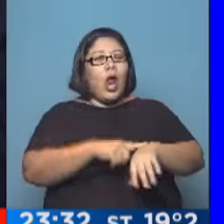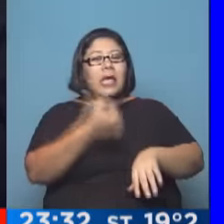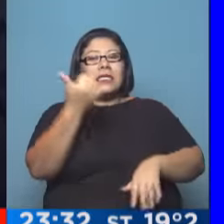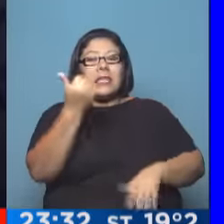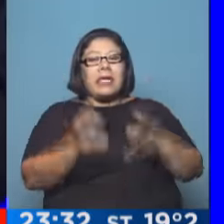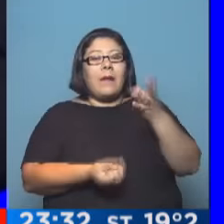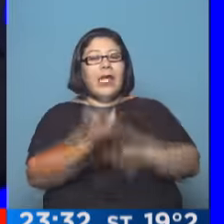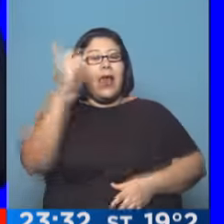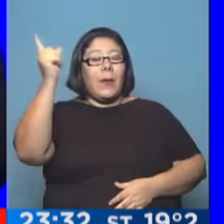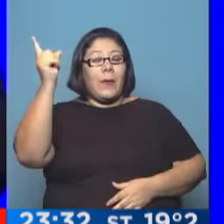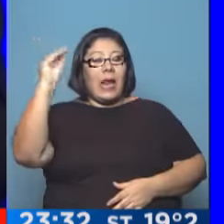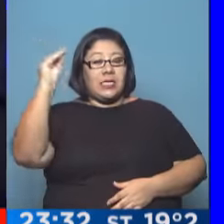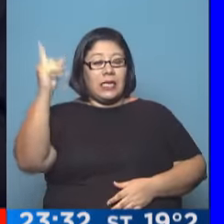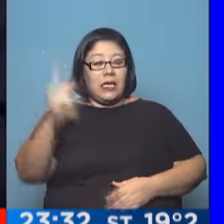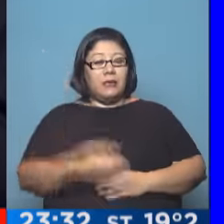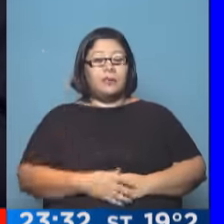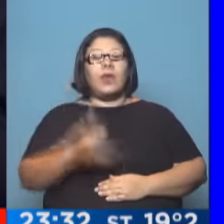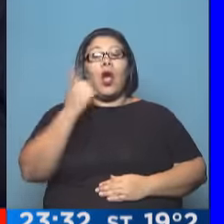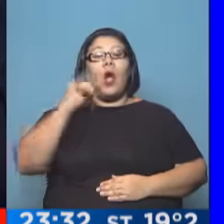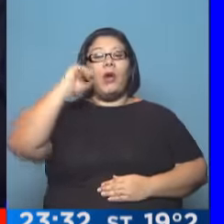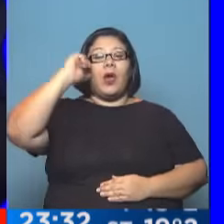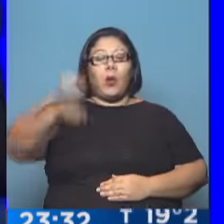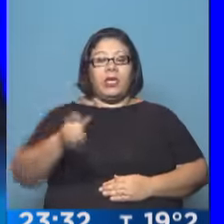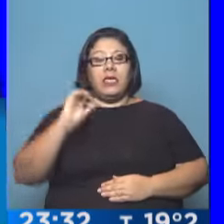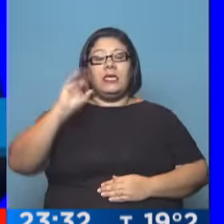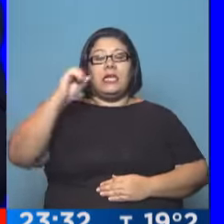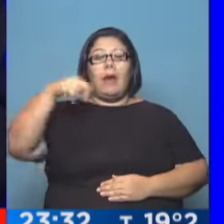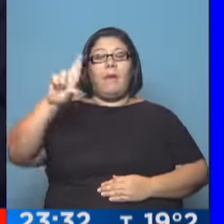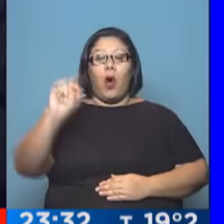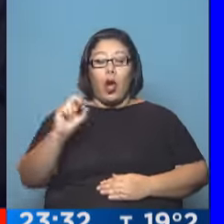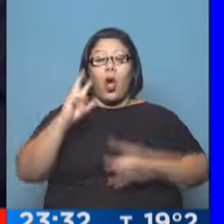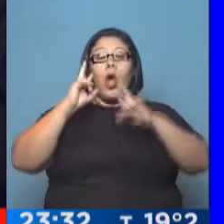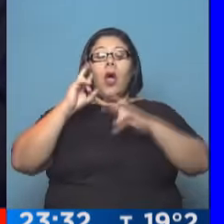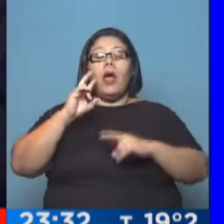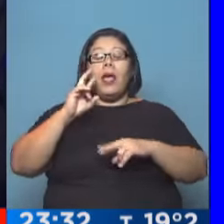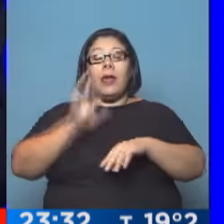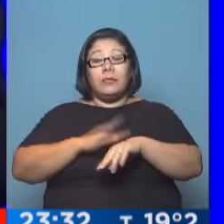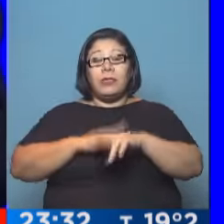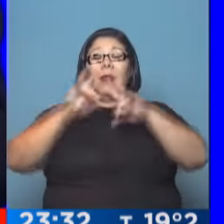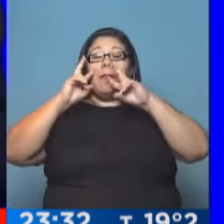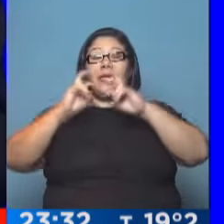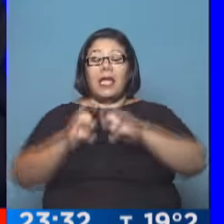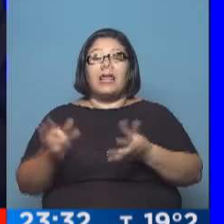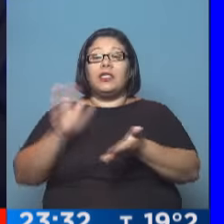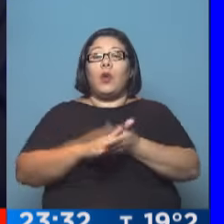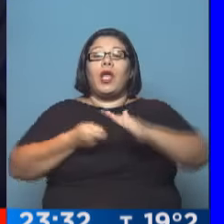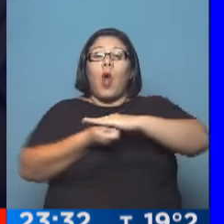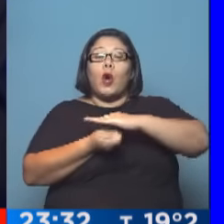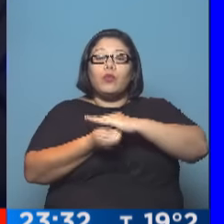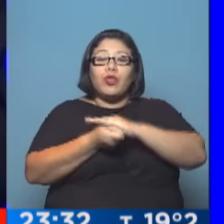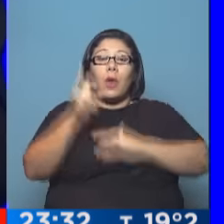ahora, Brasilera, Pablo, es que el juez Sergio Moro, el juez que investiga esta causa de corrupción en Brasil,